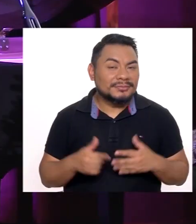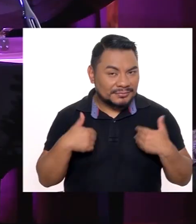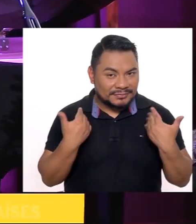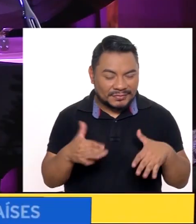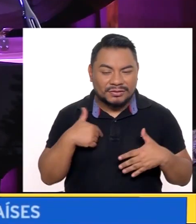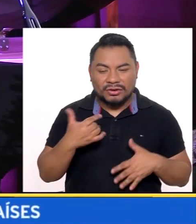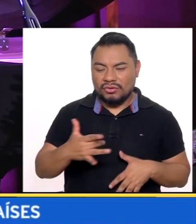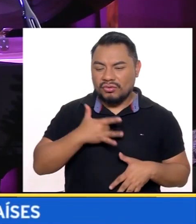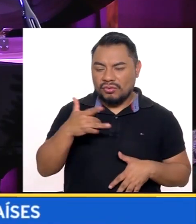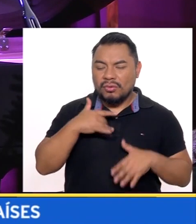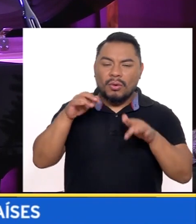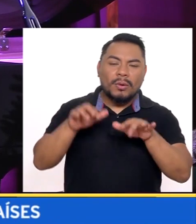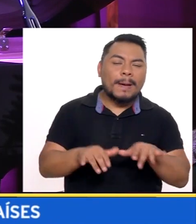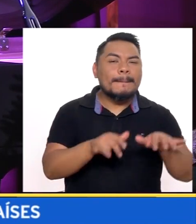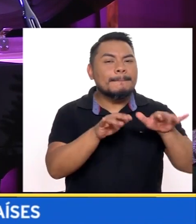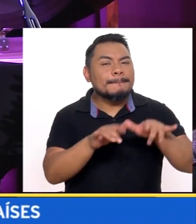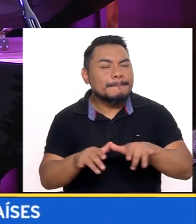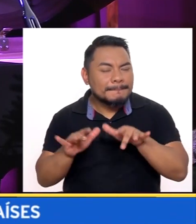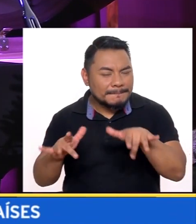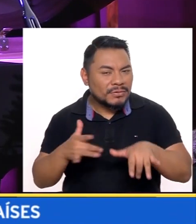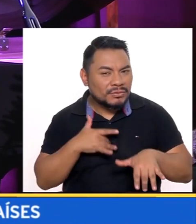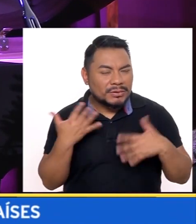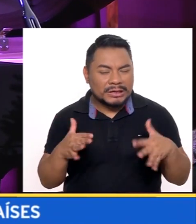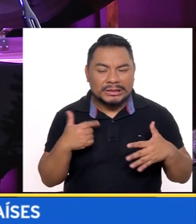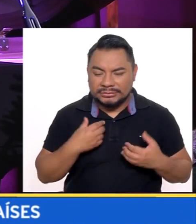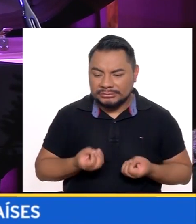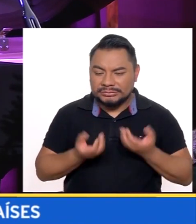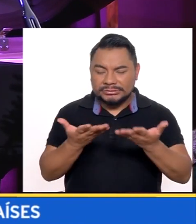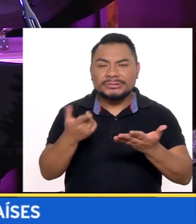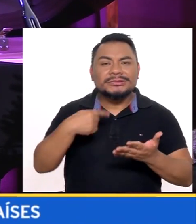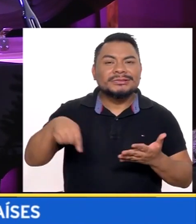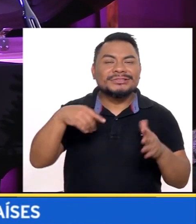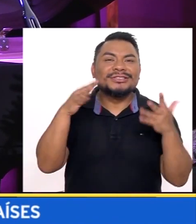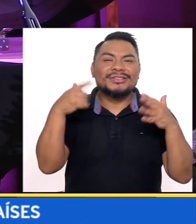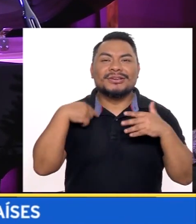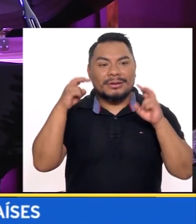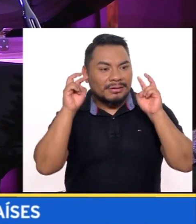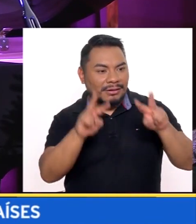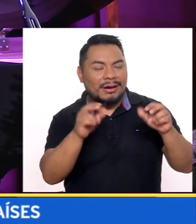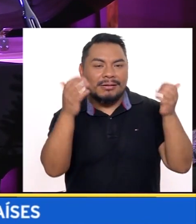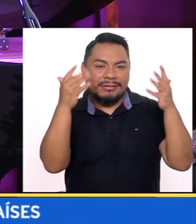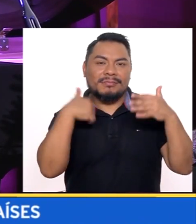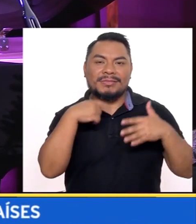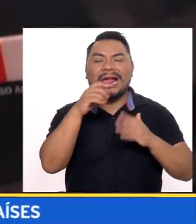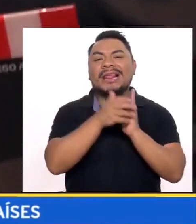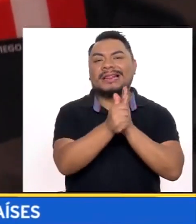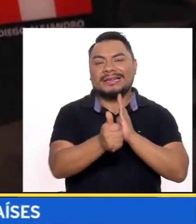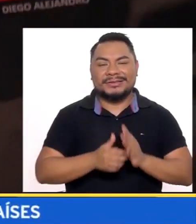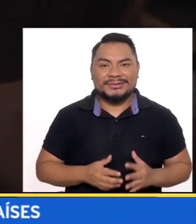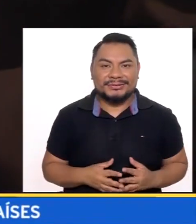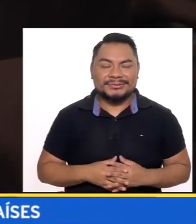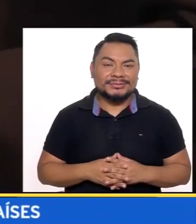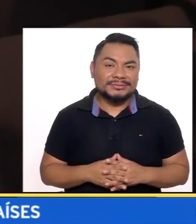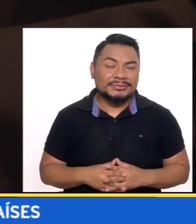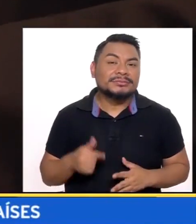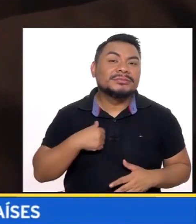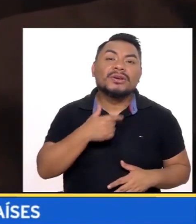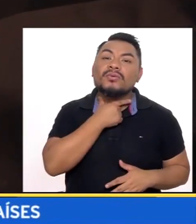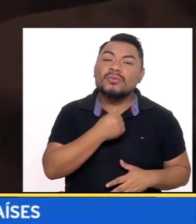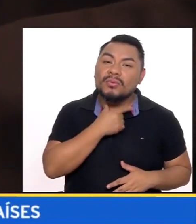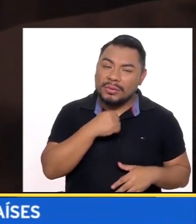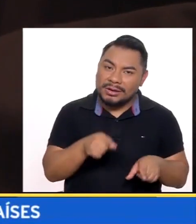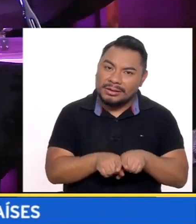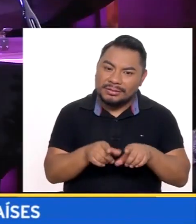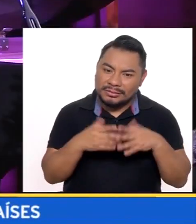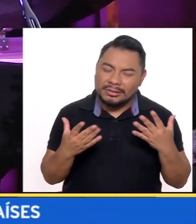Seguir aprendiendo a tocar el piano Y ser reconocida por mi talento Me